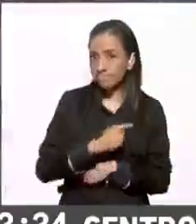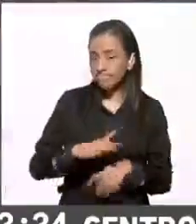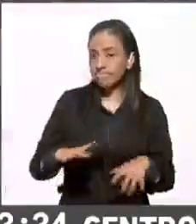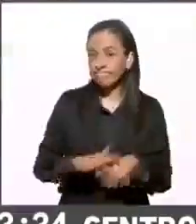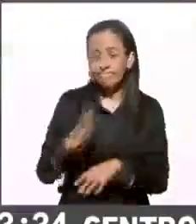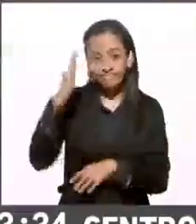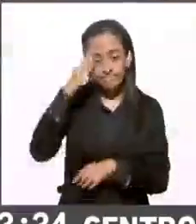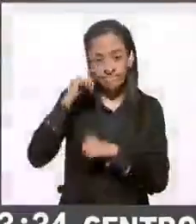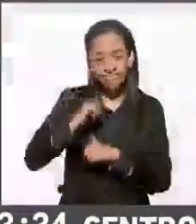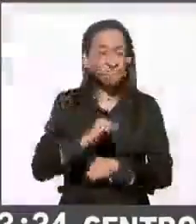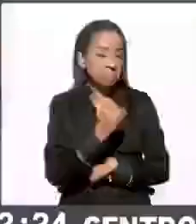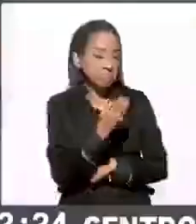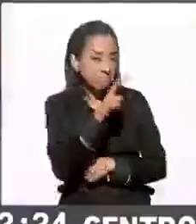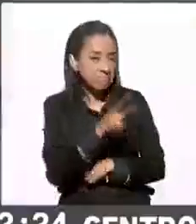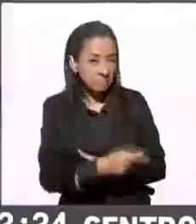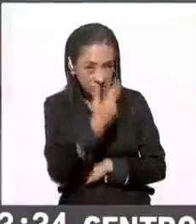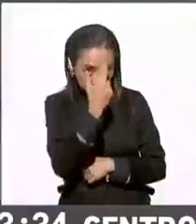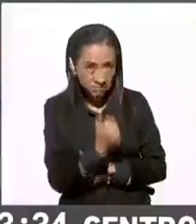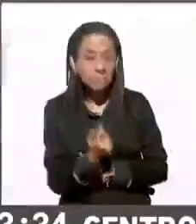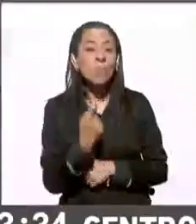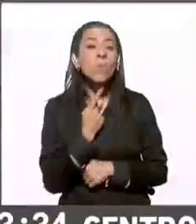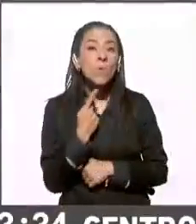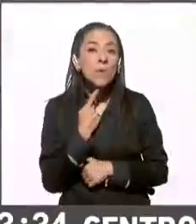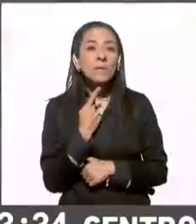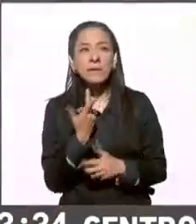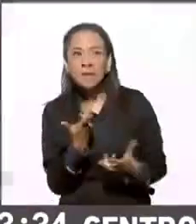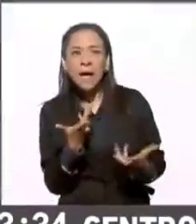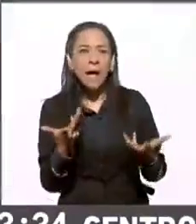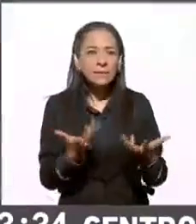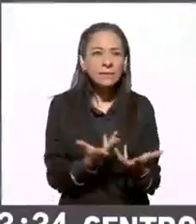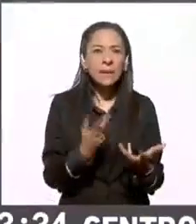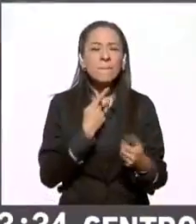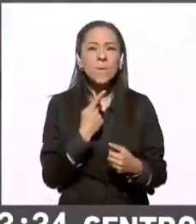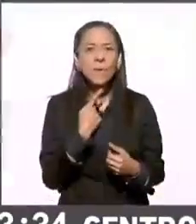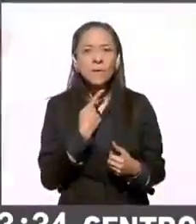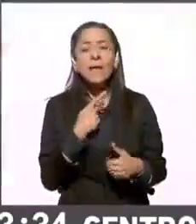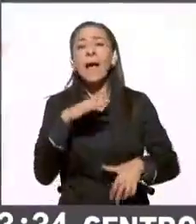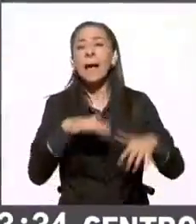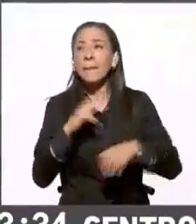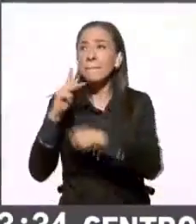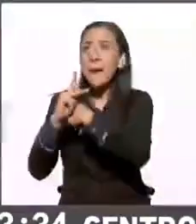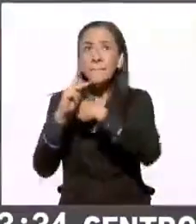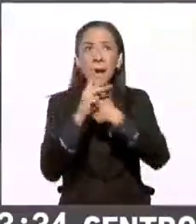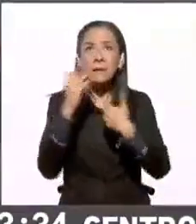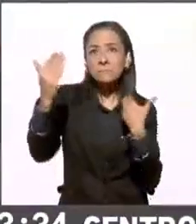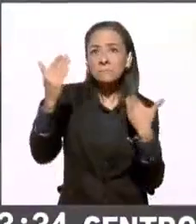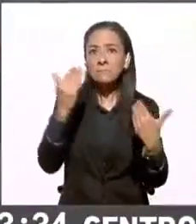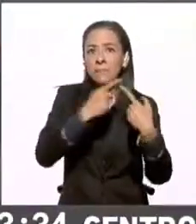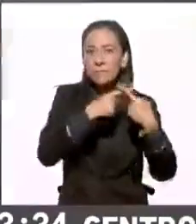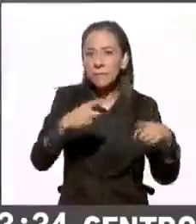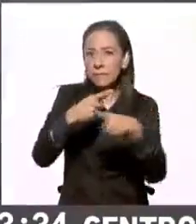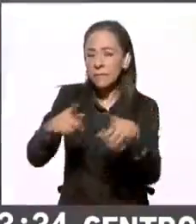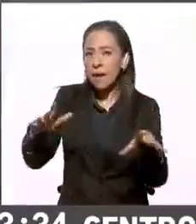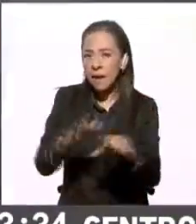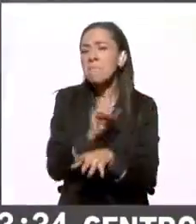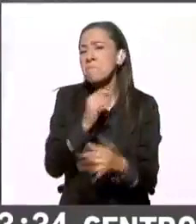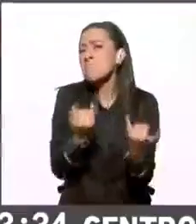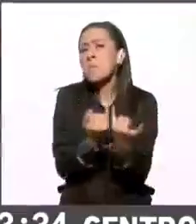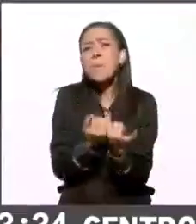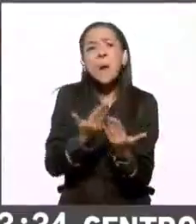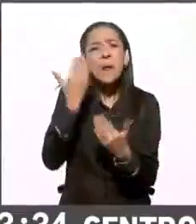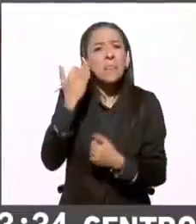vida política y la significación de hacer política varía de país en país, pero también de época a otra, no es lo mismo